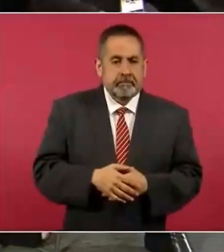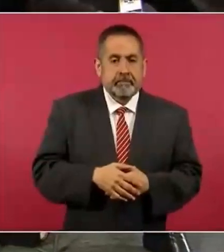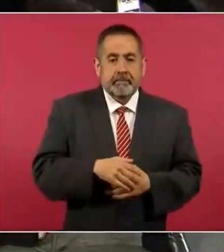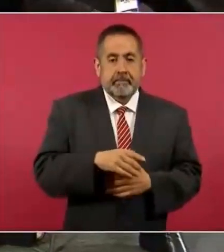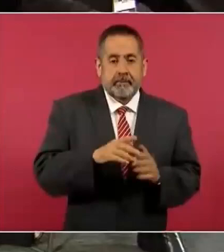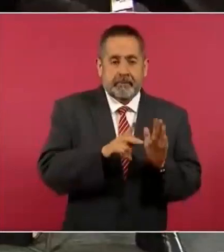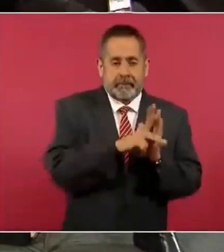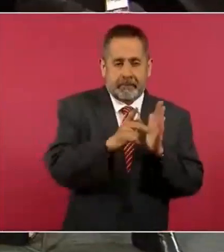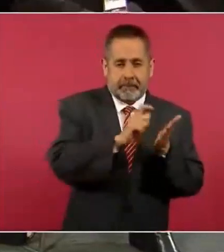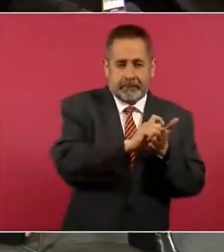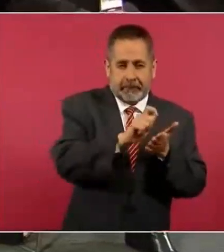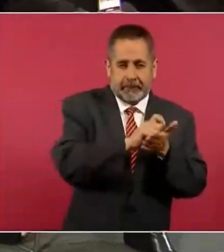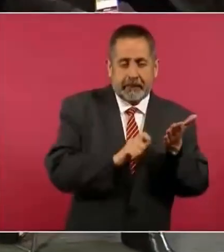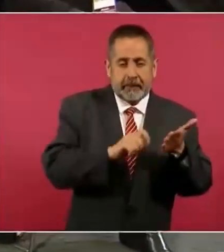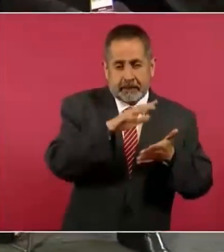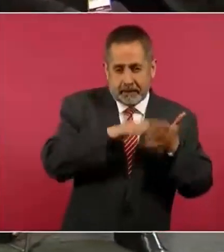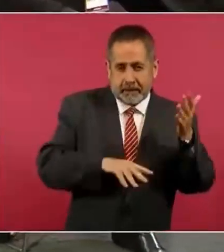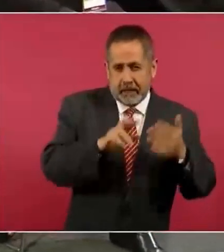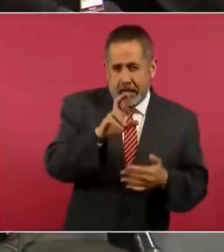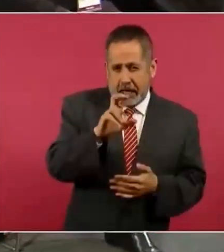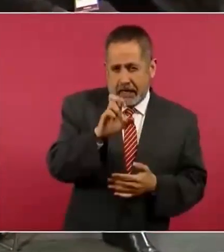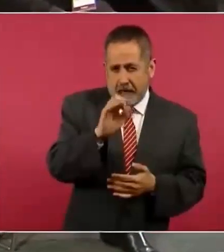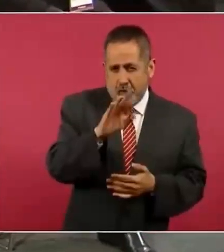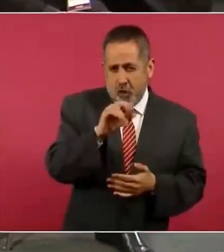articulista en Reforma